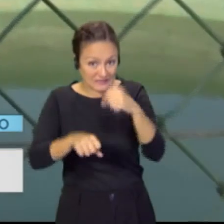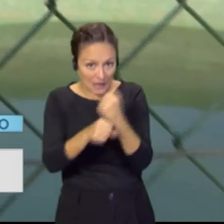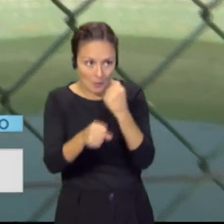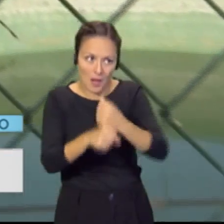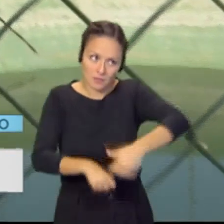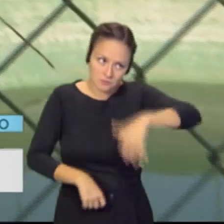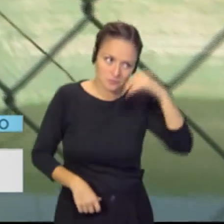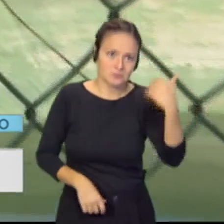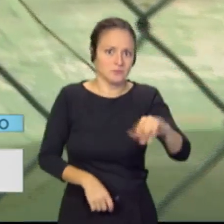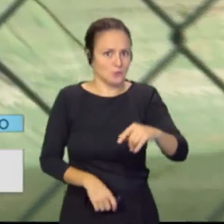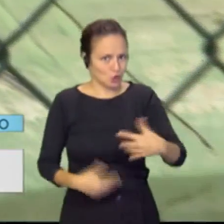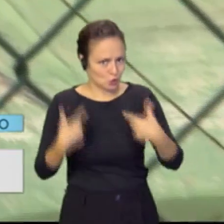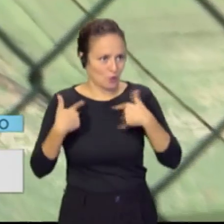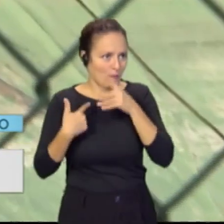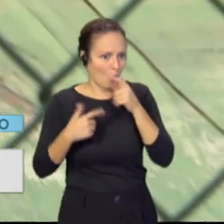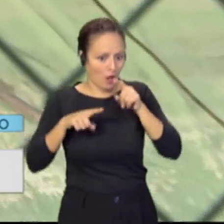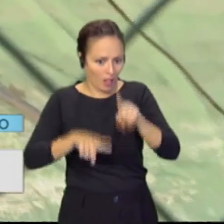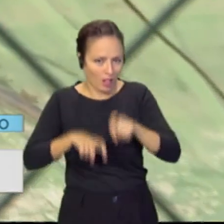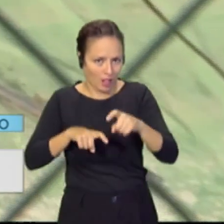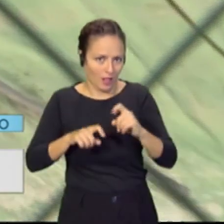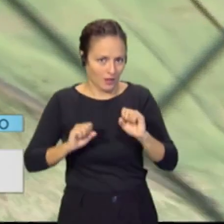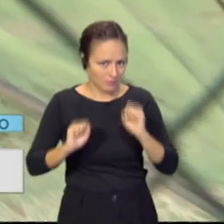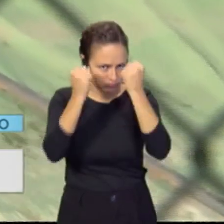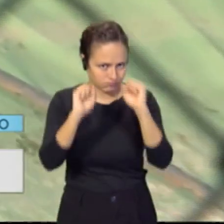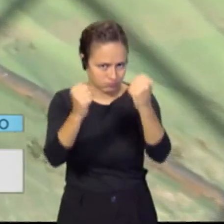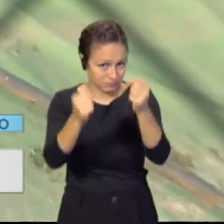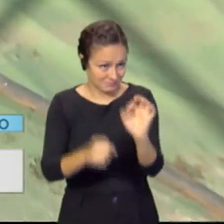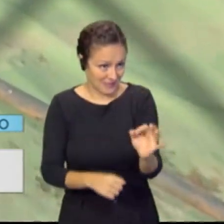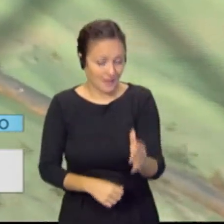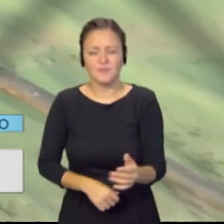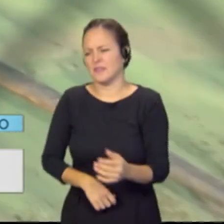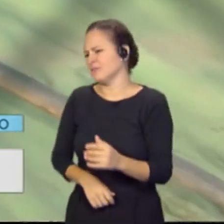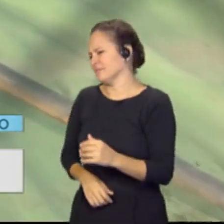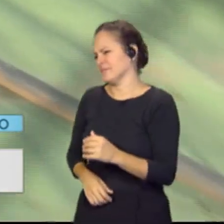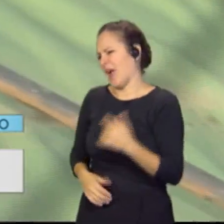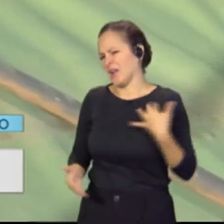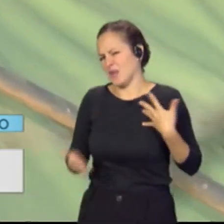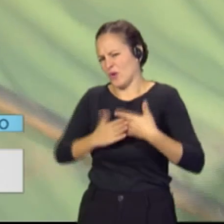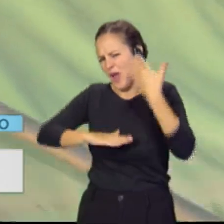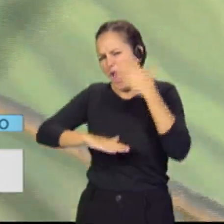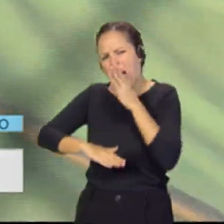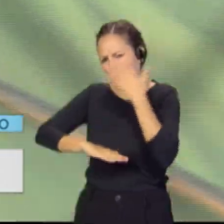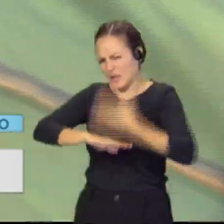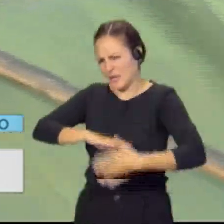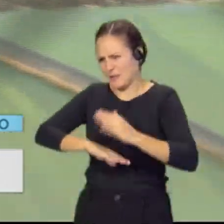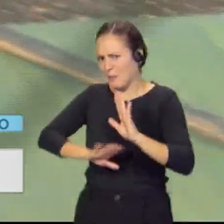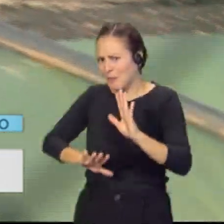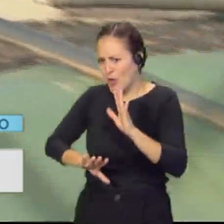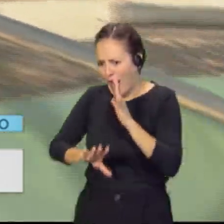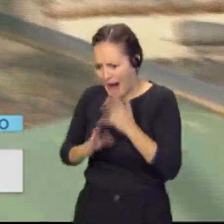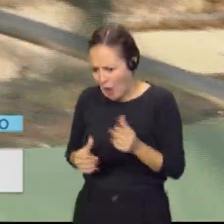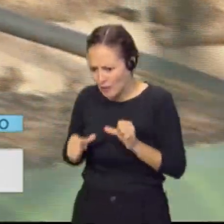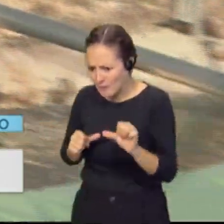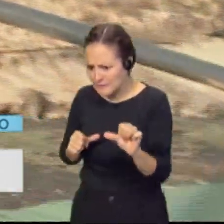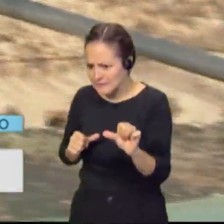para sacar los cultivos para adelante, ¿no? Sí, siempre hemos tenido un poco de limitaciones de agua, pero como estamos ahora, yo creo que la situación ya